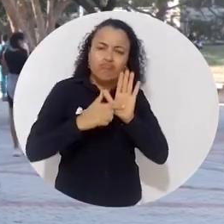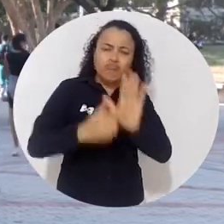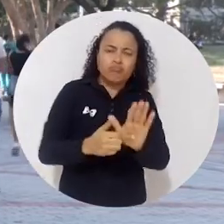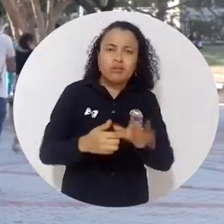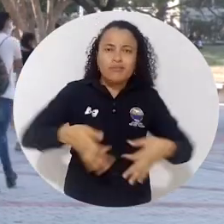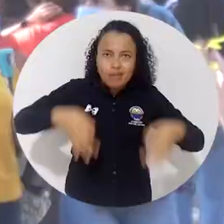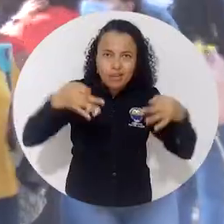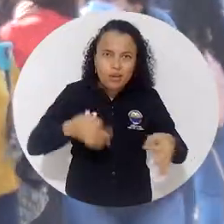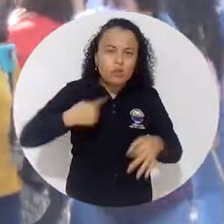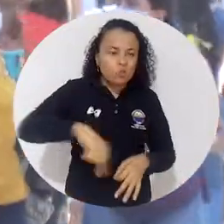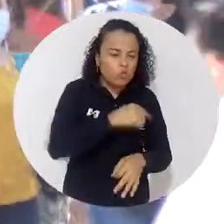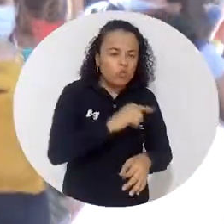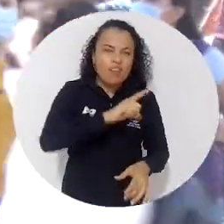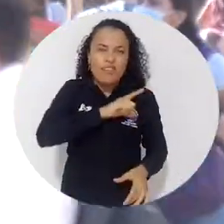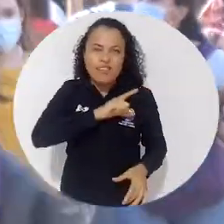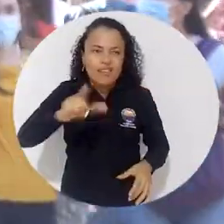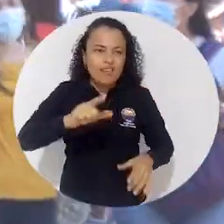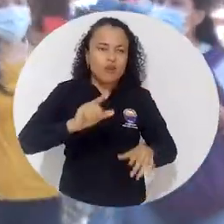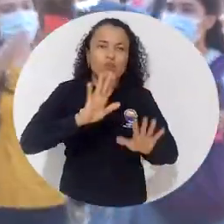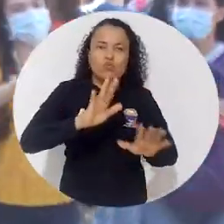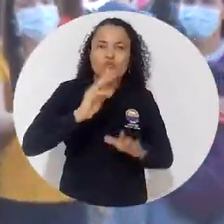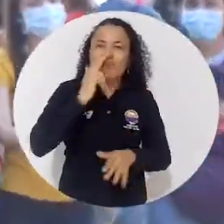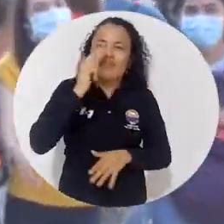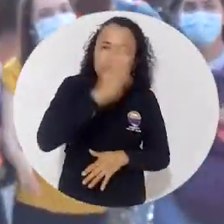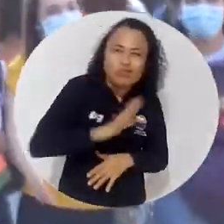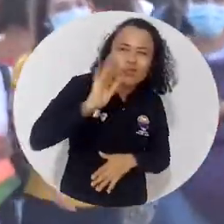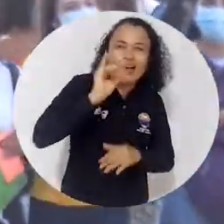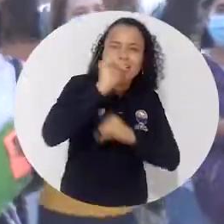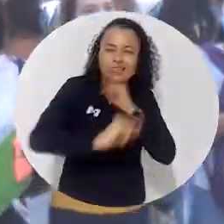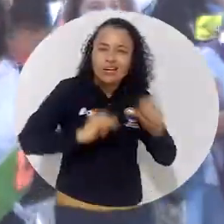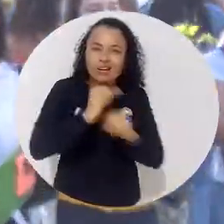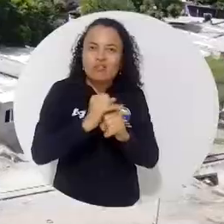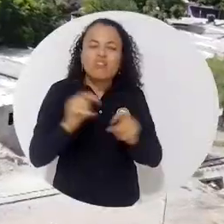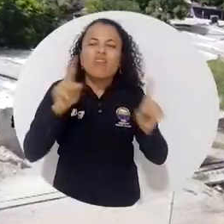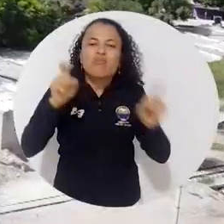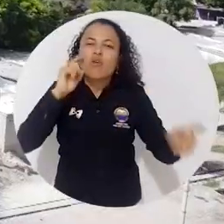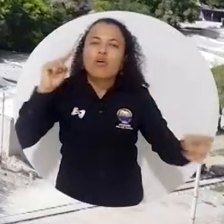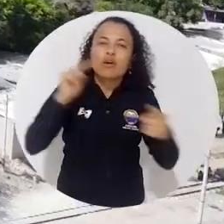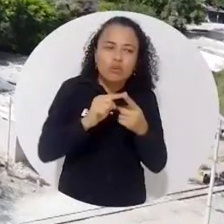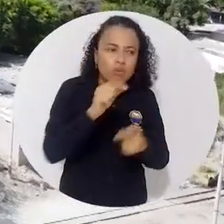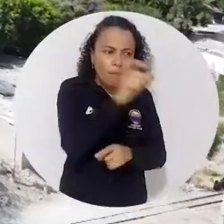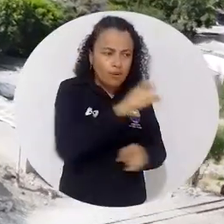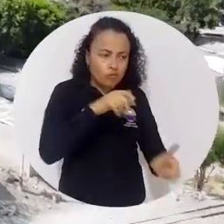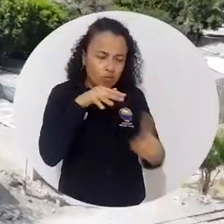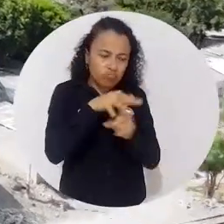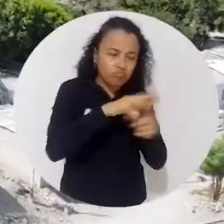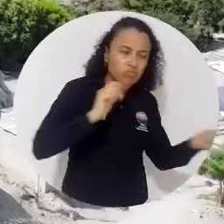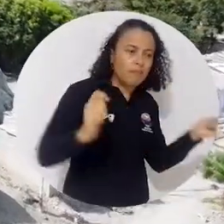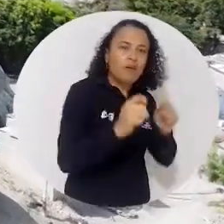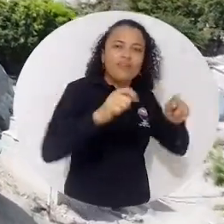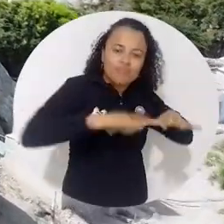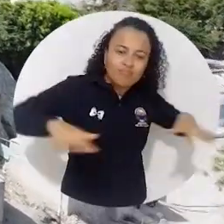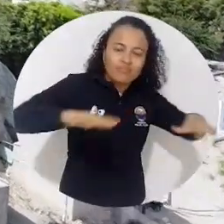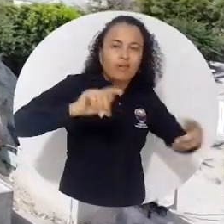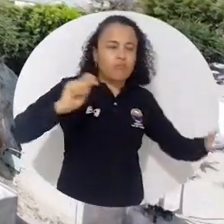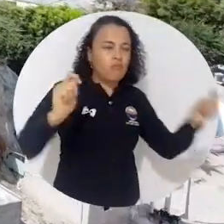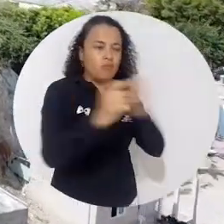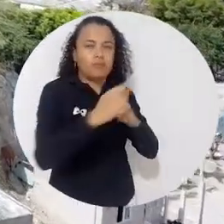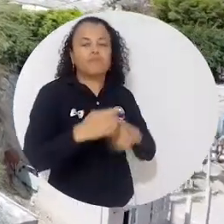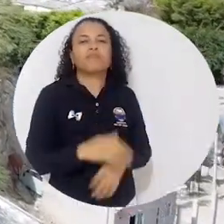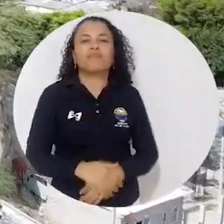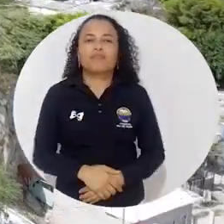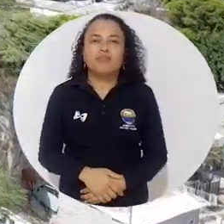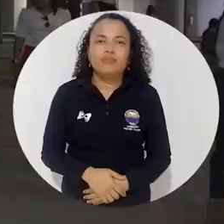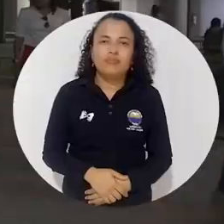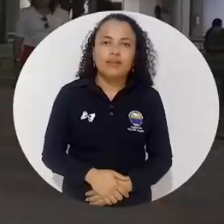Magdalena sigue demostrando que es pionera a nivel nacional, nivel latinoamericano y a nivel internacional en lo que tiene que ver con la transformación del territorio, con